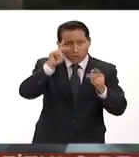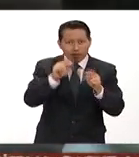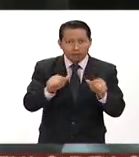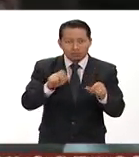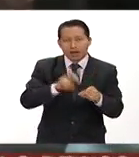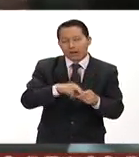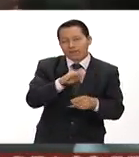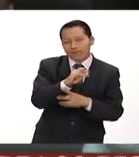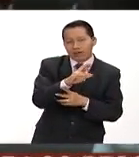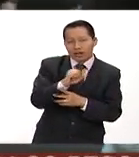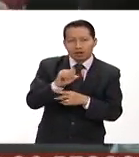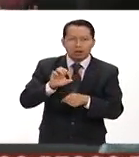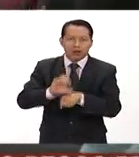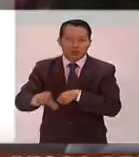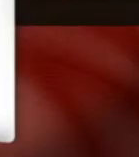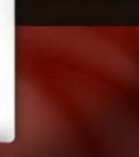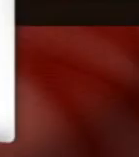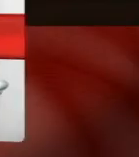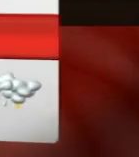FARC y el gobierno